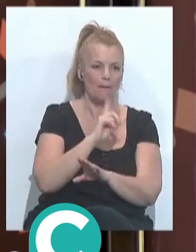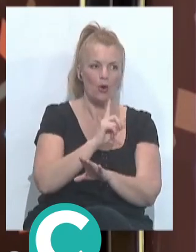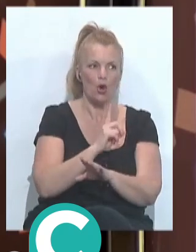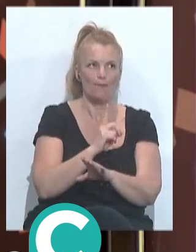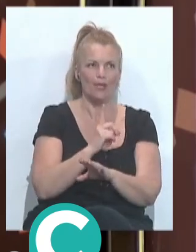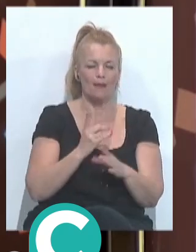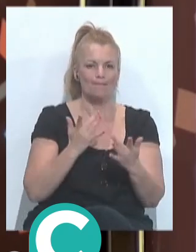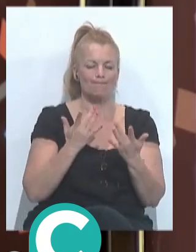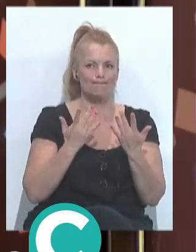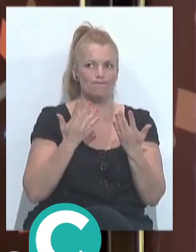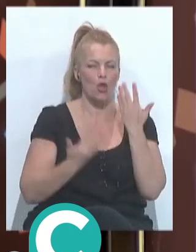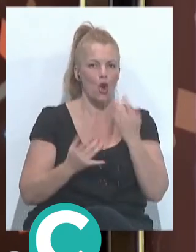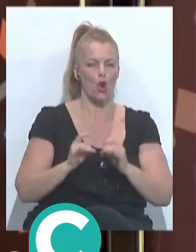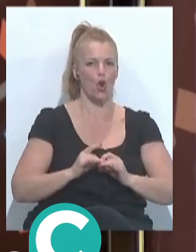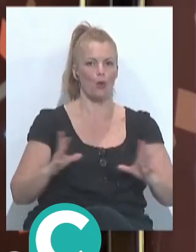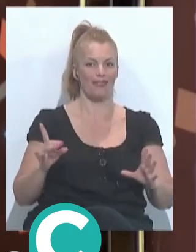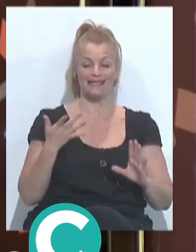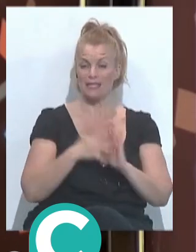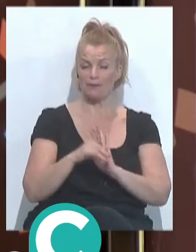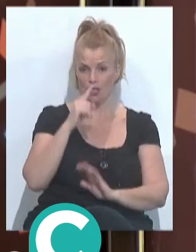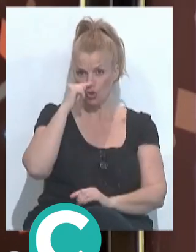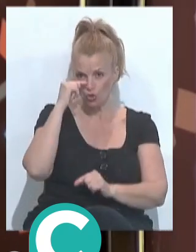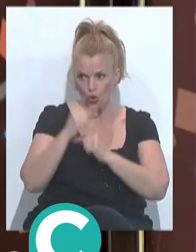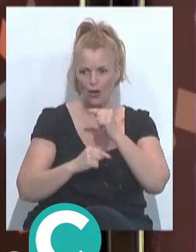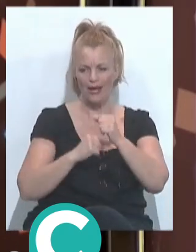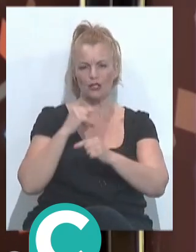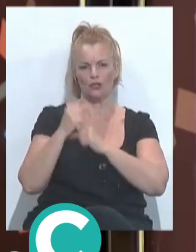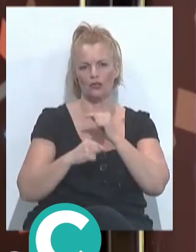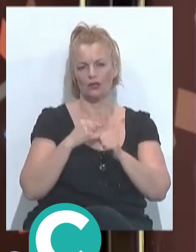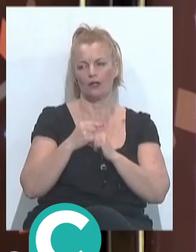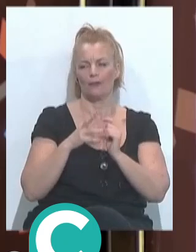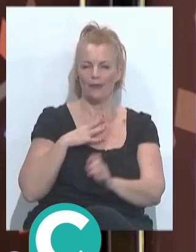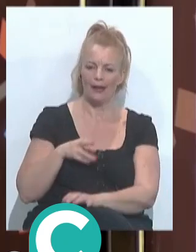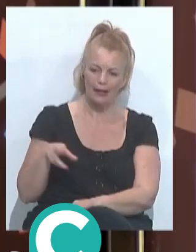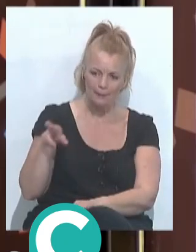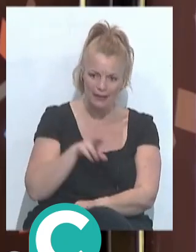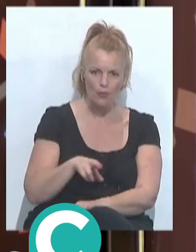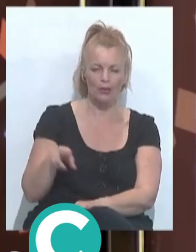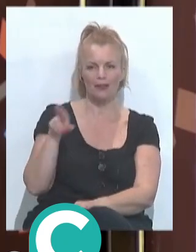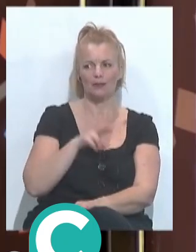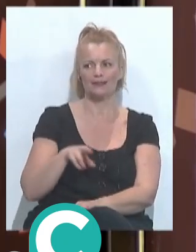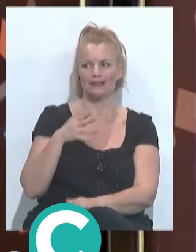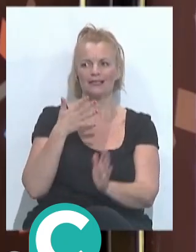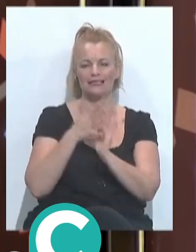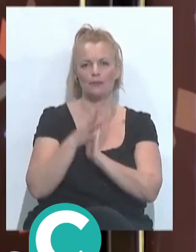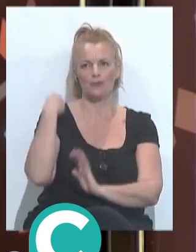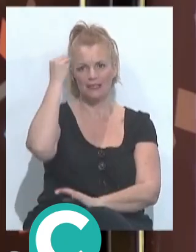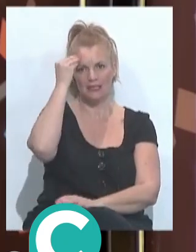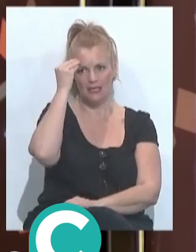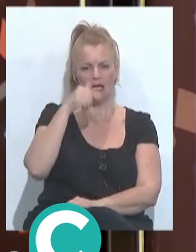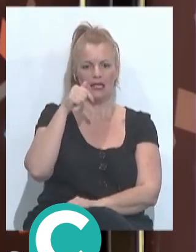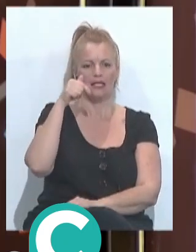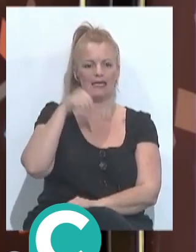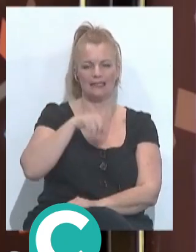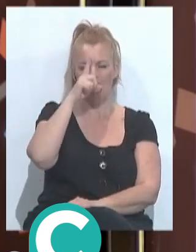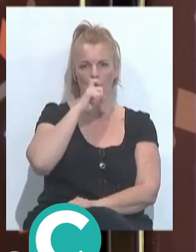convencer, porque siempre todos los años... Nosotros que reseteamos mucho, o sea, de un año para otro siempre nos pensamos que este año es el que